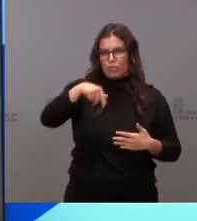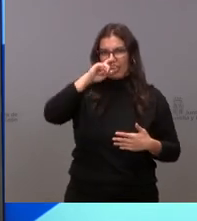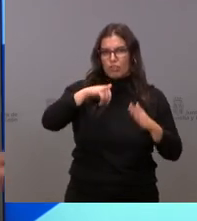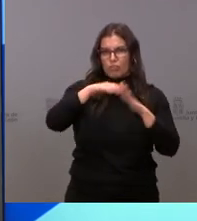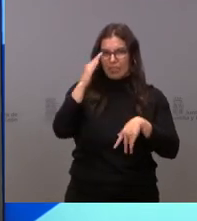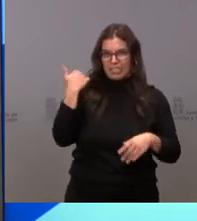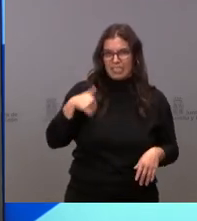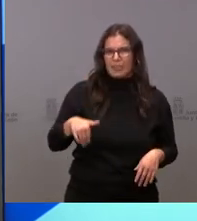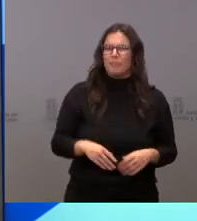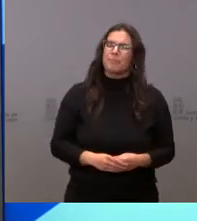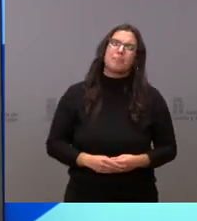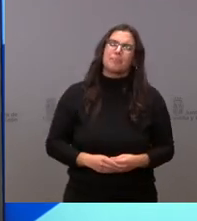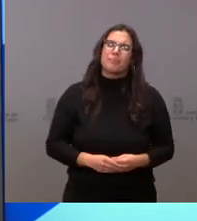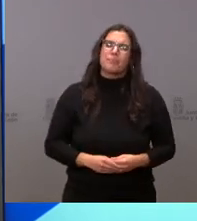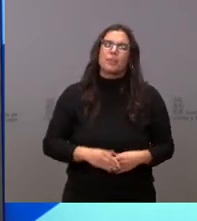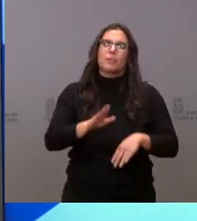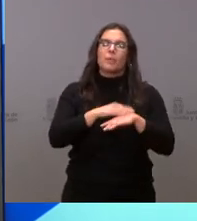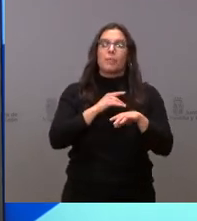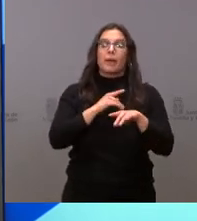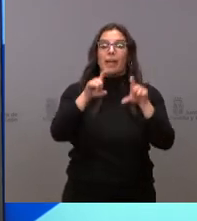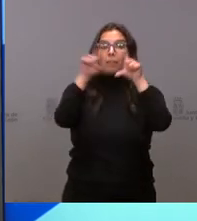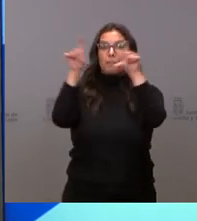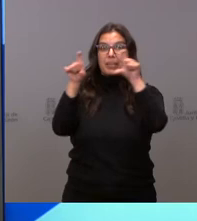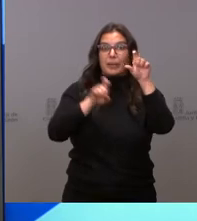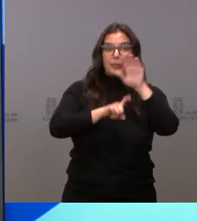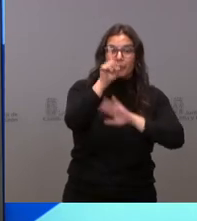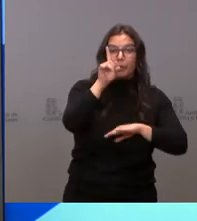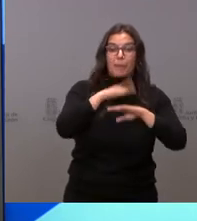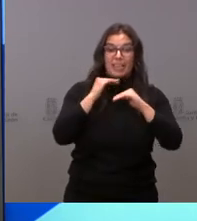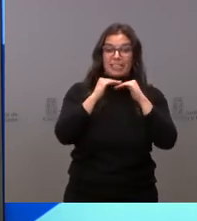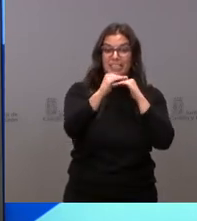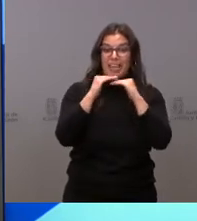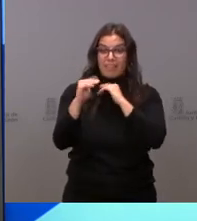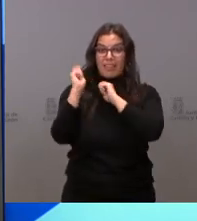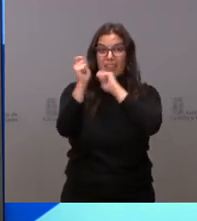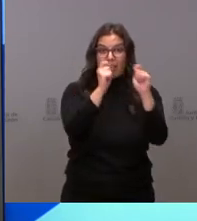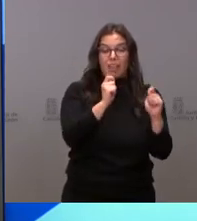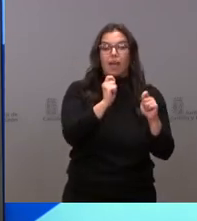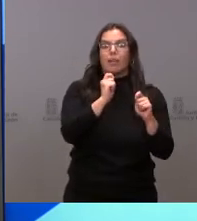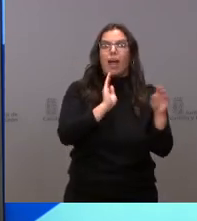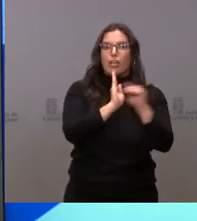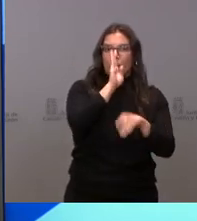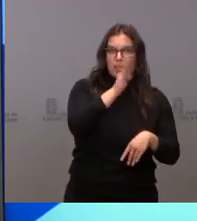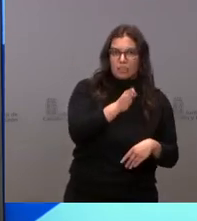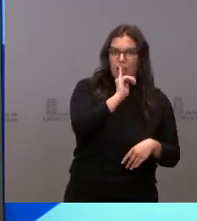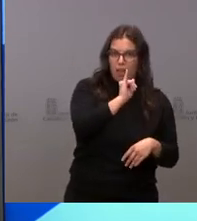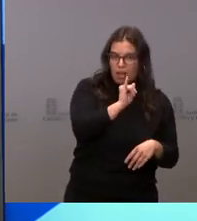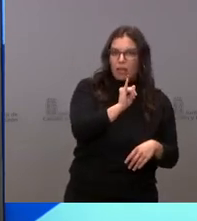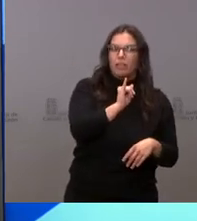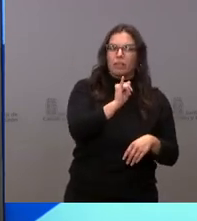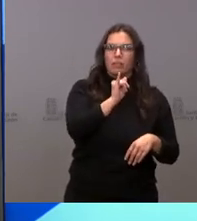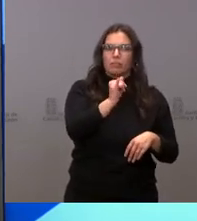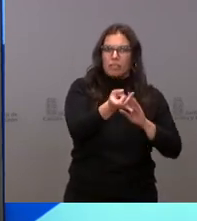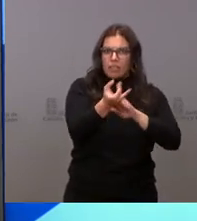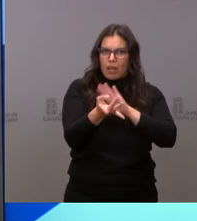Pero es verdad que para el crecimiento de las empresas, para la estabilidad de las empresas, más allá de las ayudas directas que tenemos y que hemos desarrollado y que